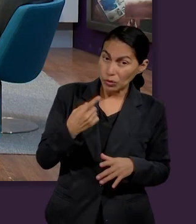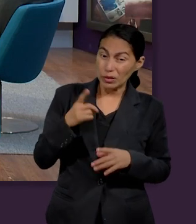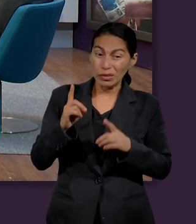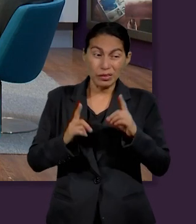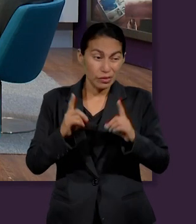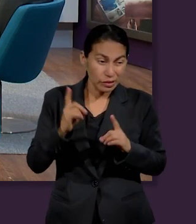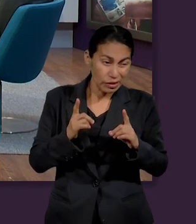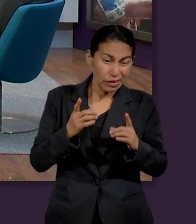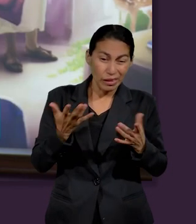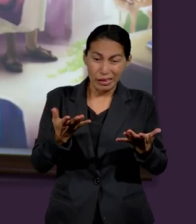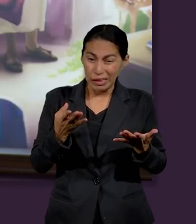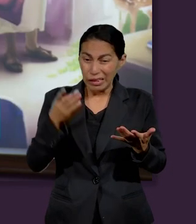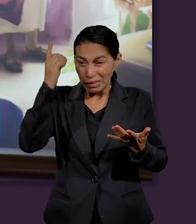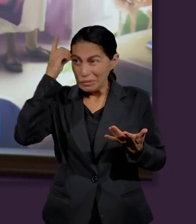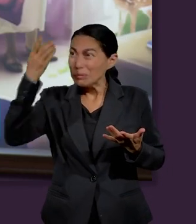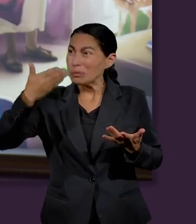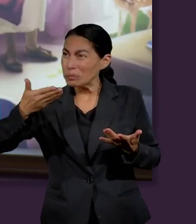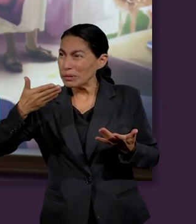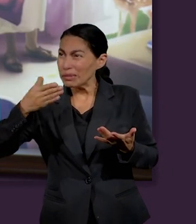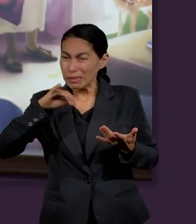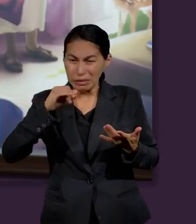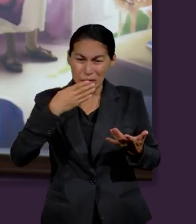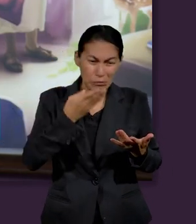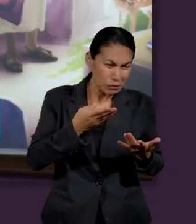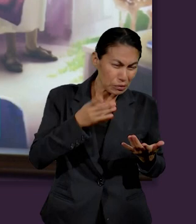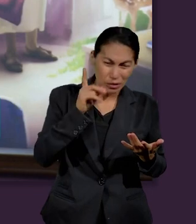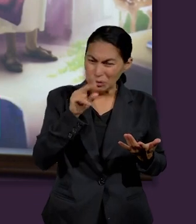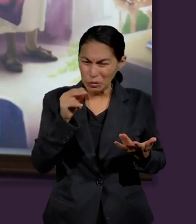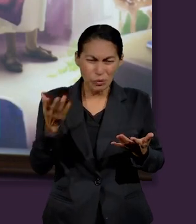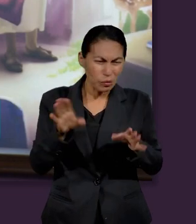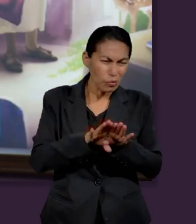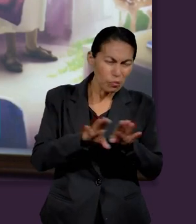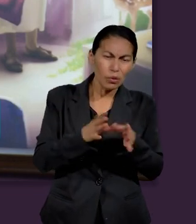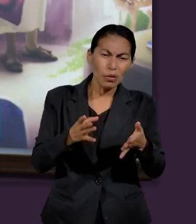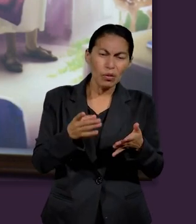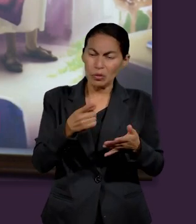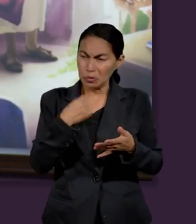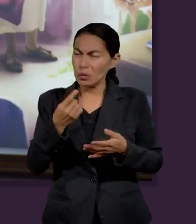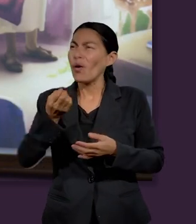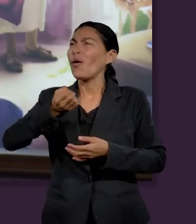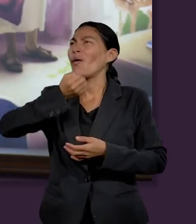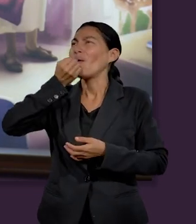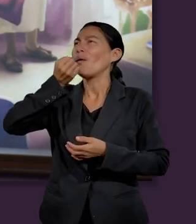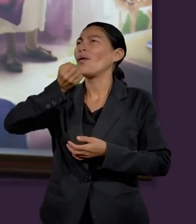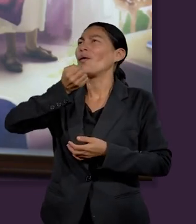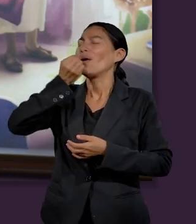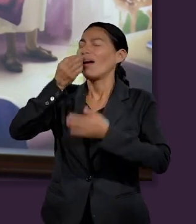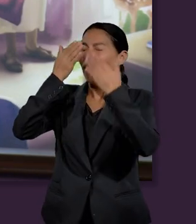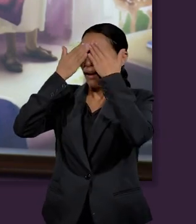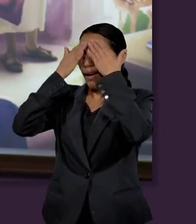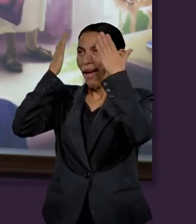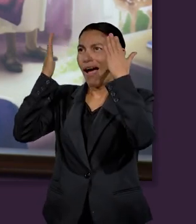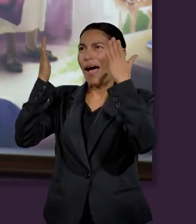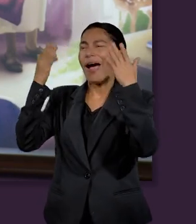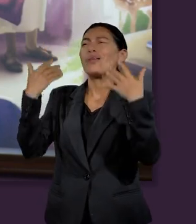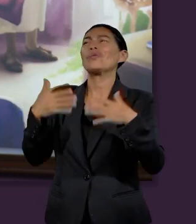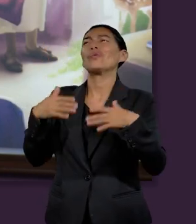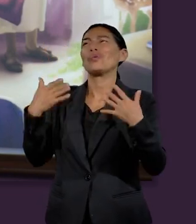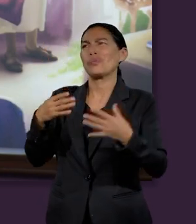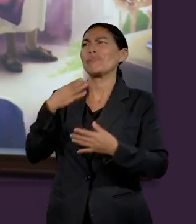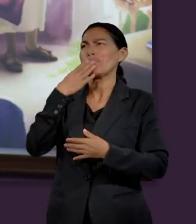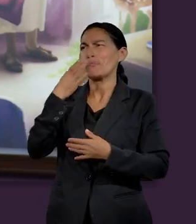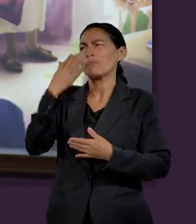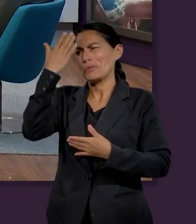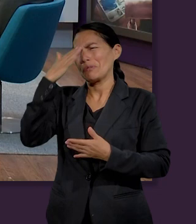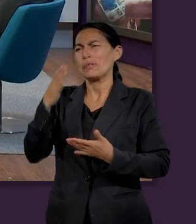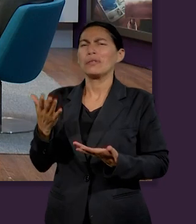podemos conectarnos con Dios y cuando sintamos esa duda de saber, ¿será que estoy haciendo lo que Dios me está pidiendo? Podemos conectarnos con Dios a través de la